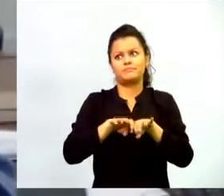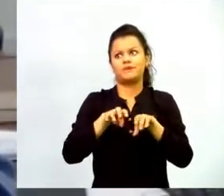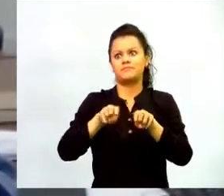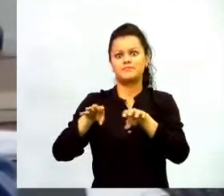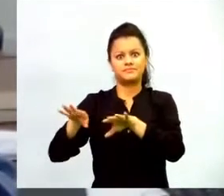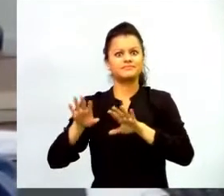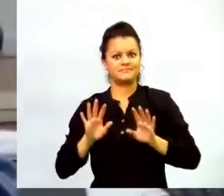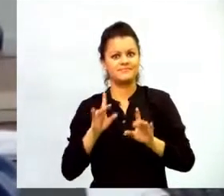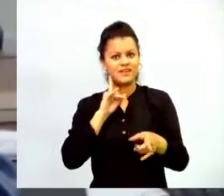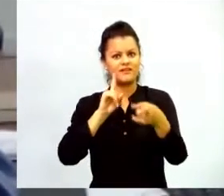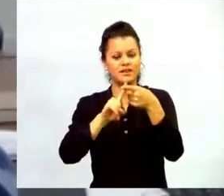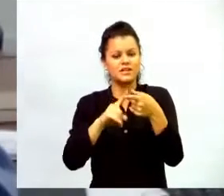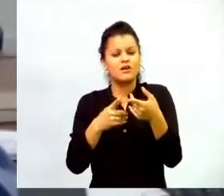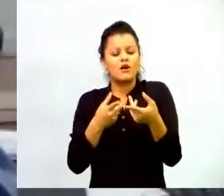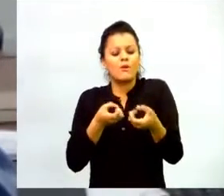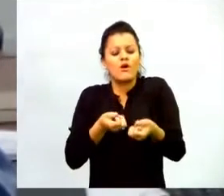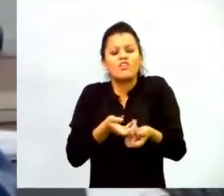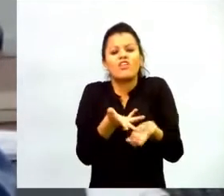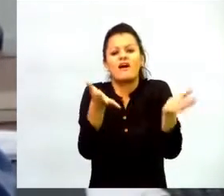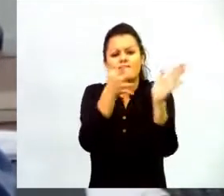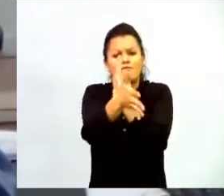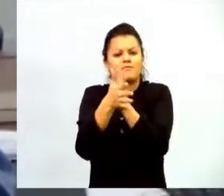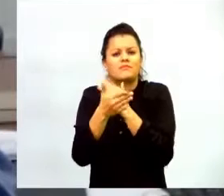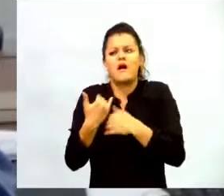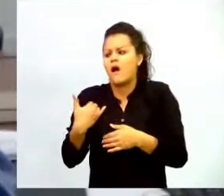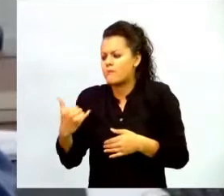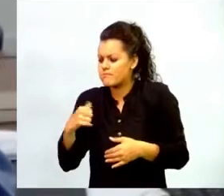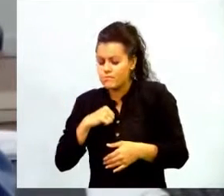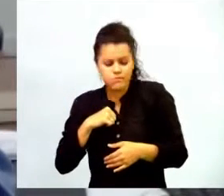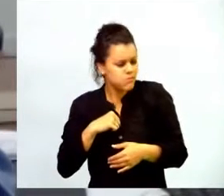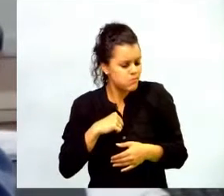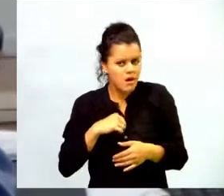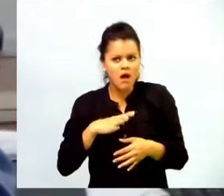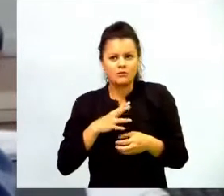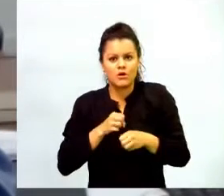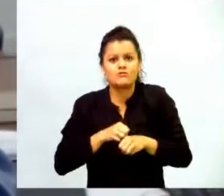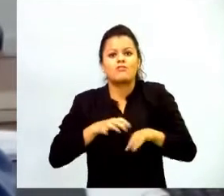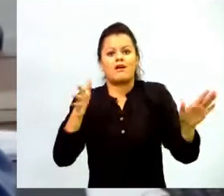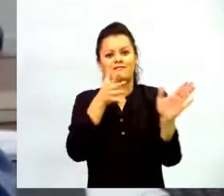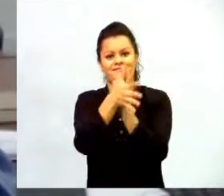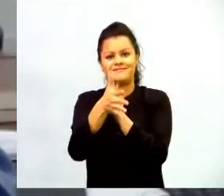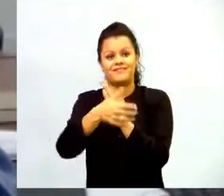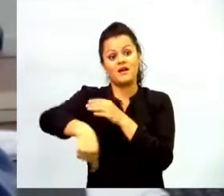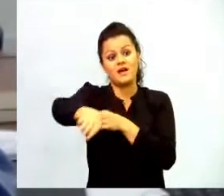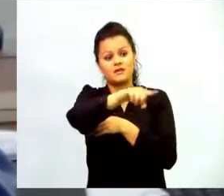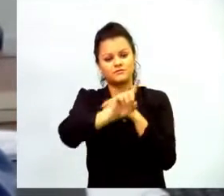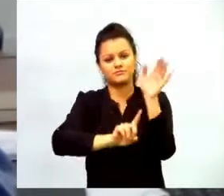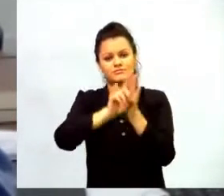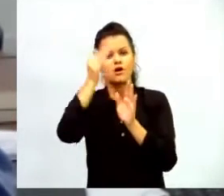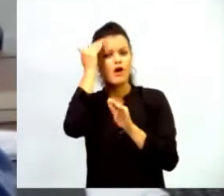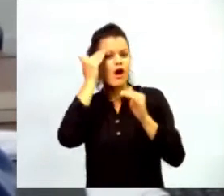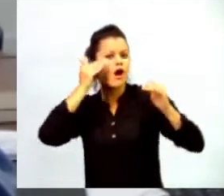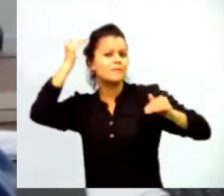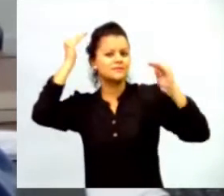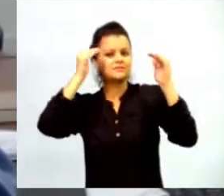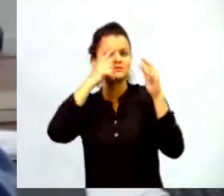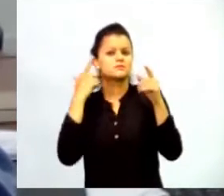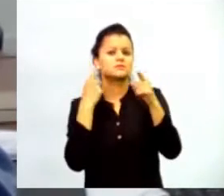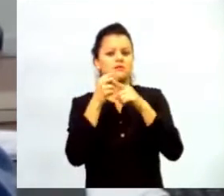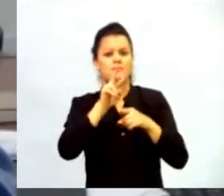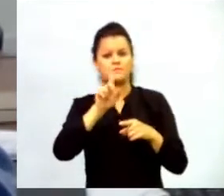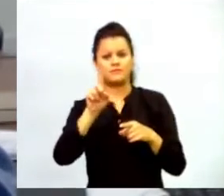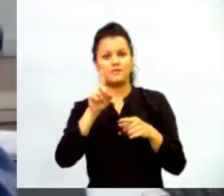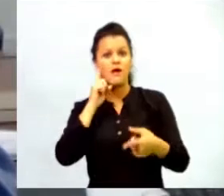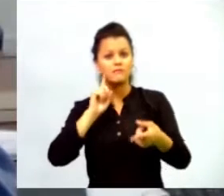que existe para desarrollar competencias del siglo XXI en sus procesos de enseñanza y aprendizaje en el aula.